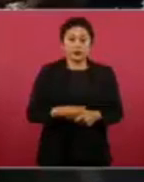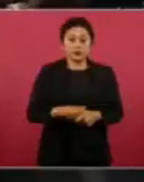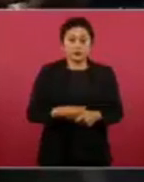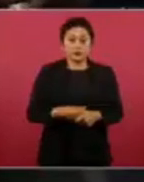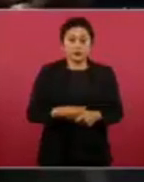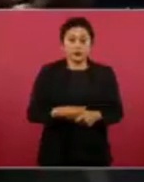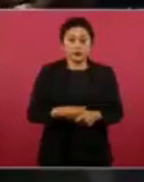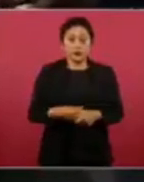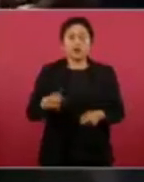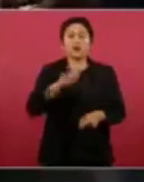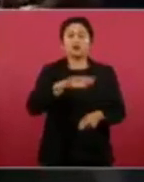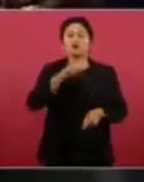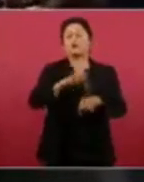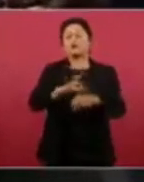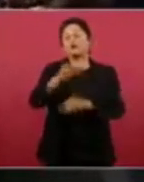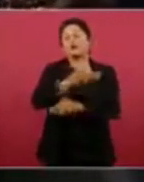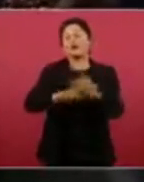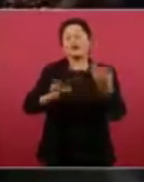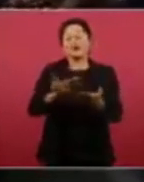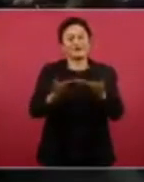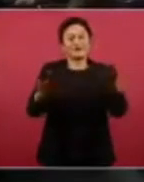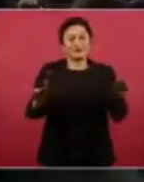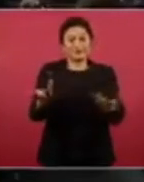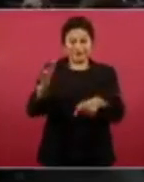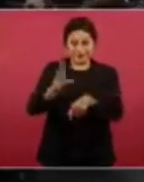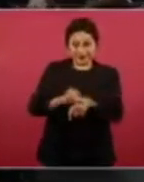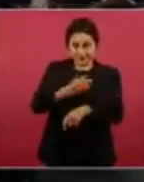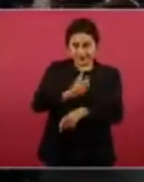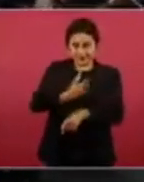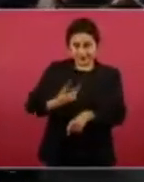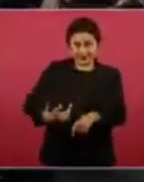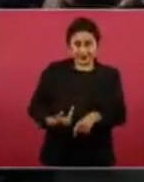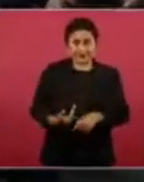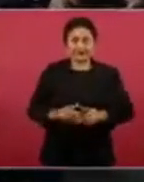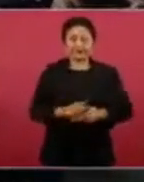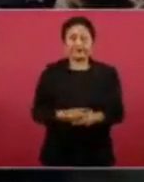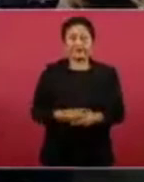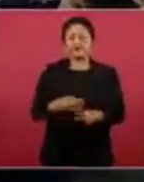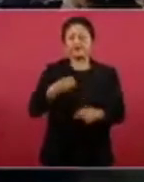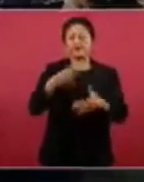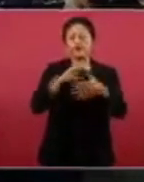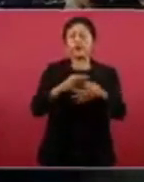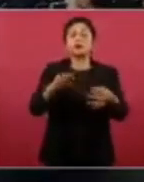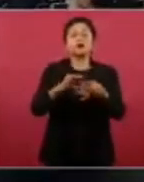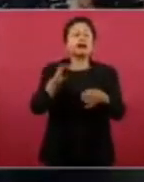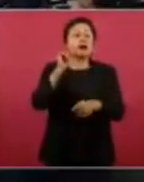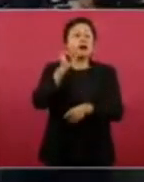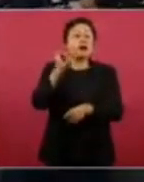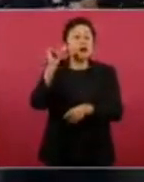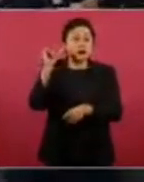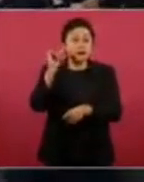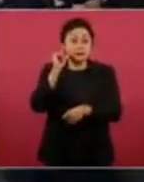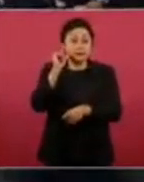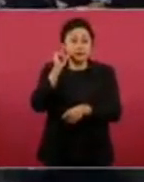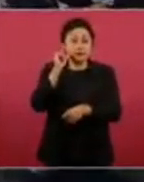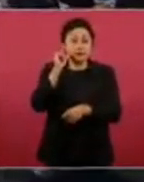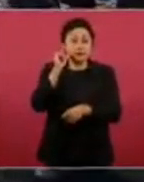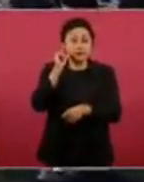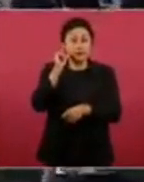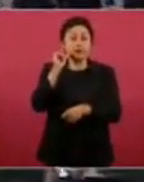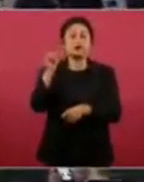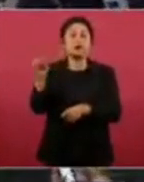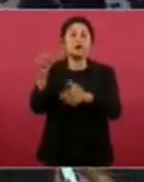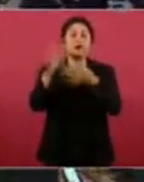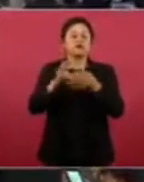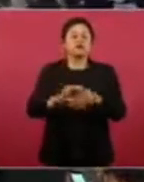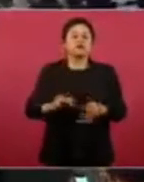Muy buenos días a todas y a todos. Con su permiso, presidente, comentar que desde el día de ayer que se tuvo la primera noticia de